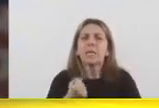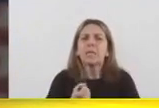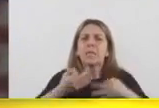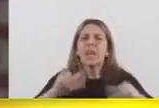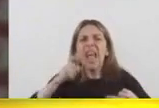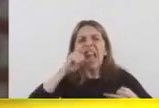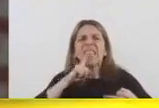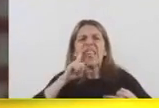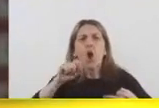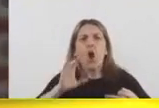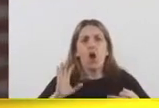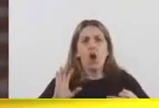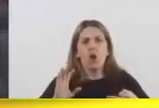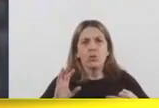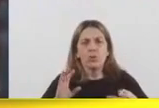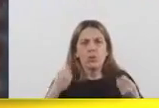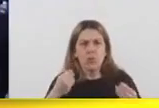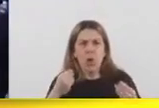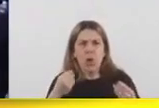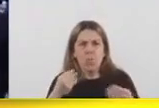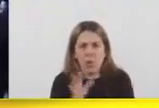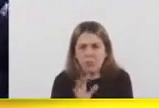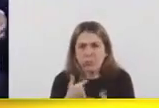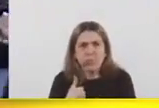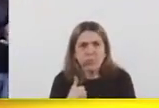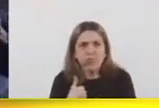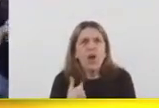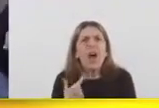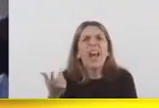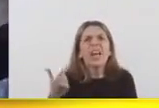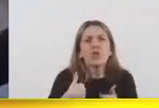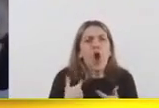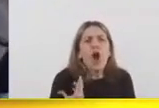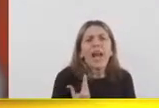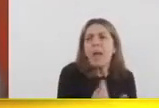determinar qué intereses representa uno, quién quiere representar uno.